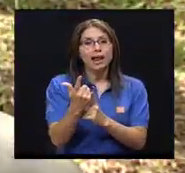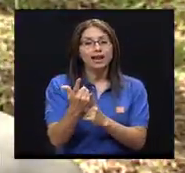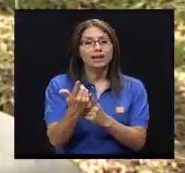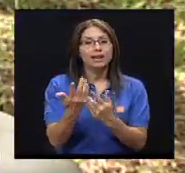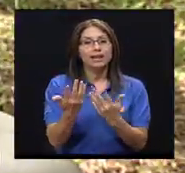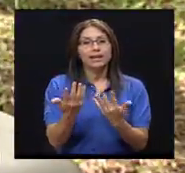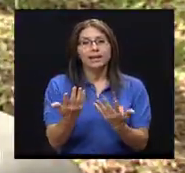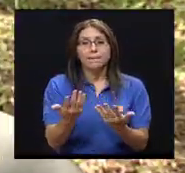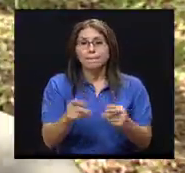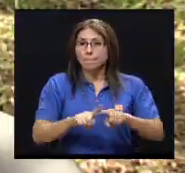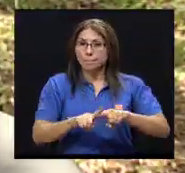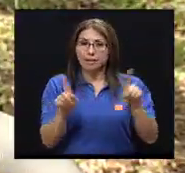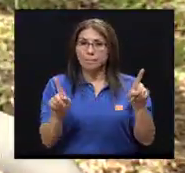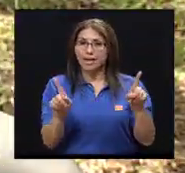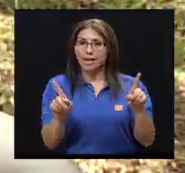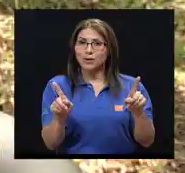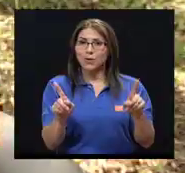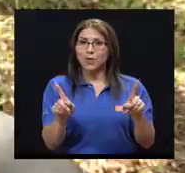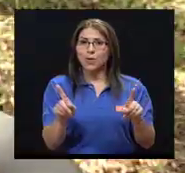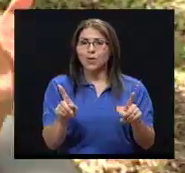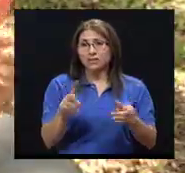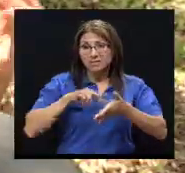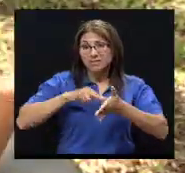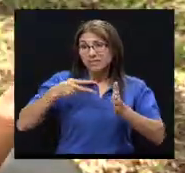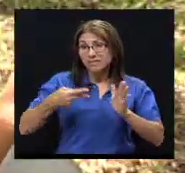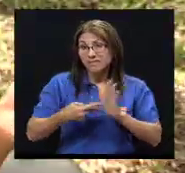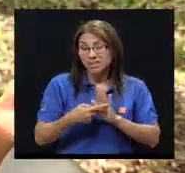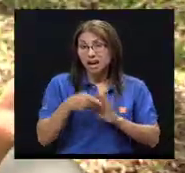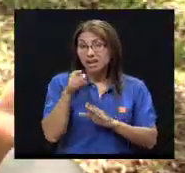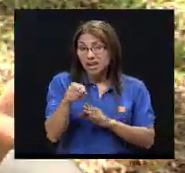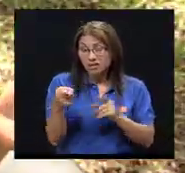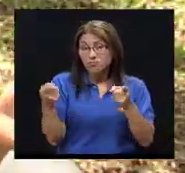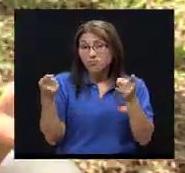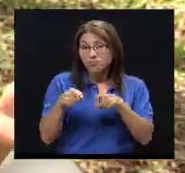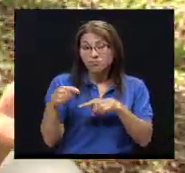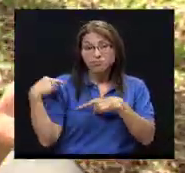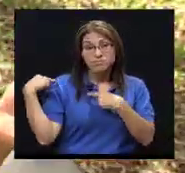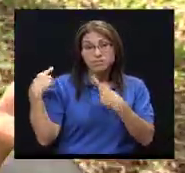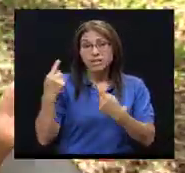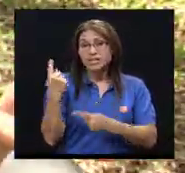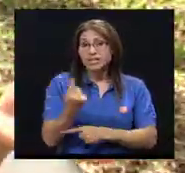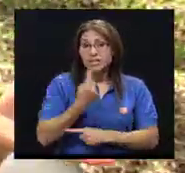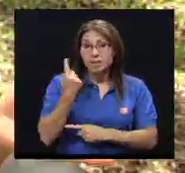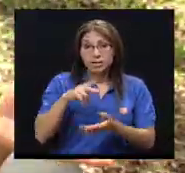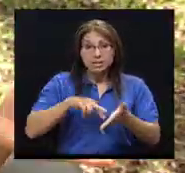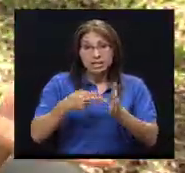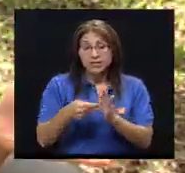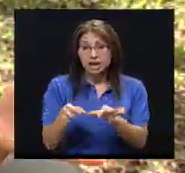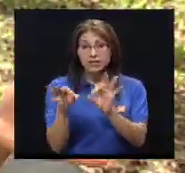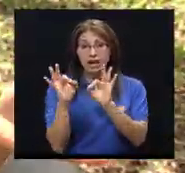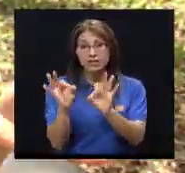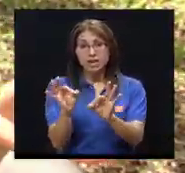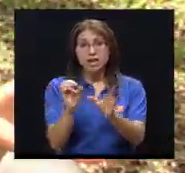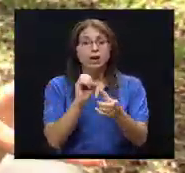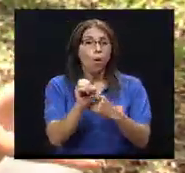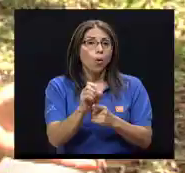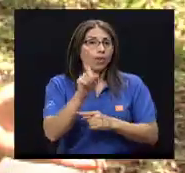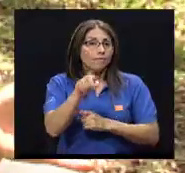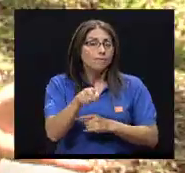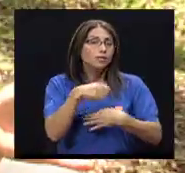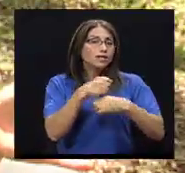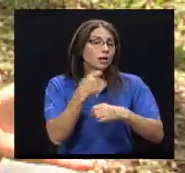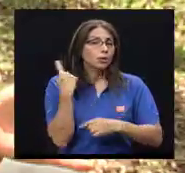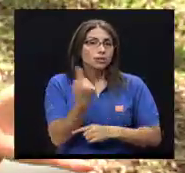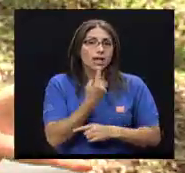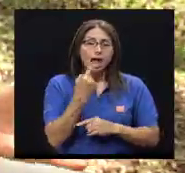podríamos decir, pero no porque siempre se haya hecho, significa que esté bien hecho o que lo tengamos que